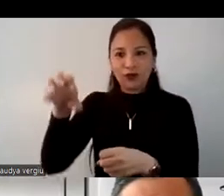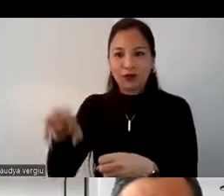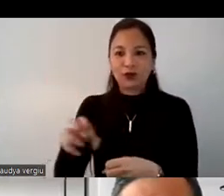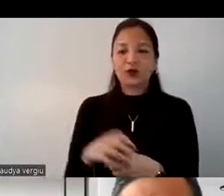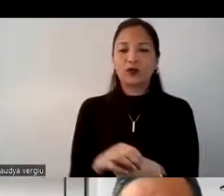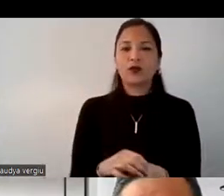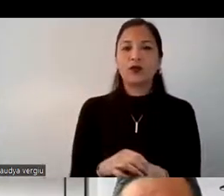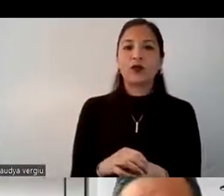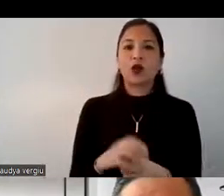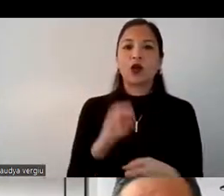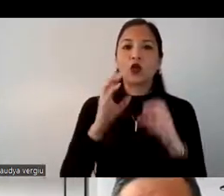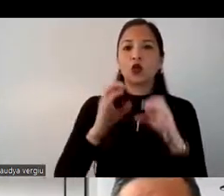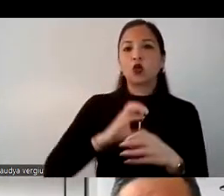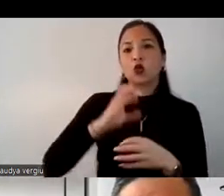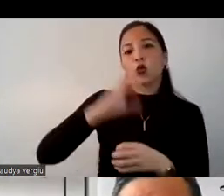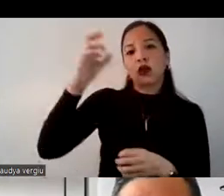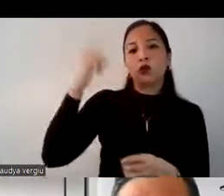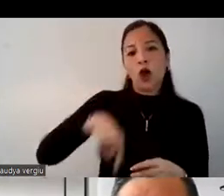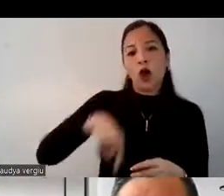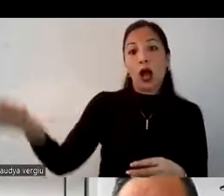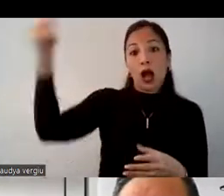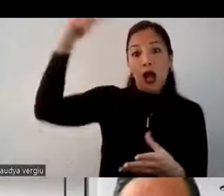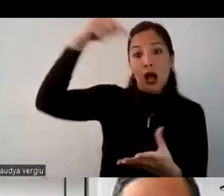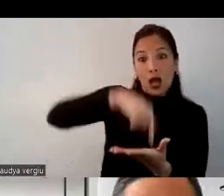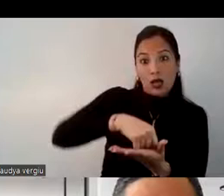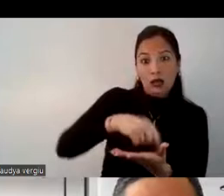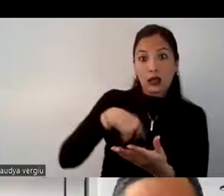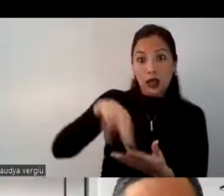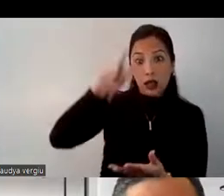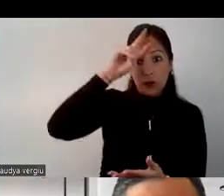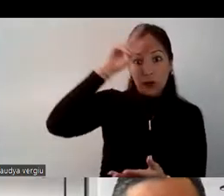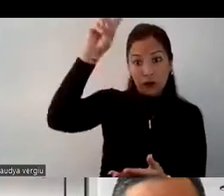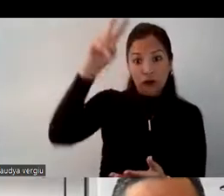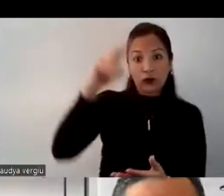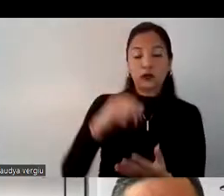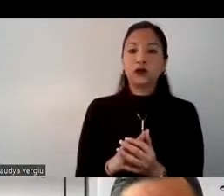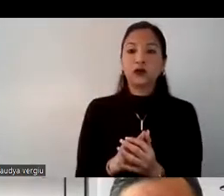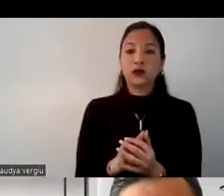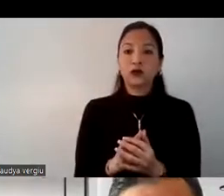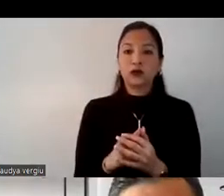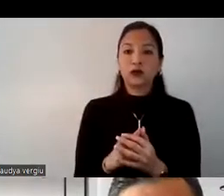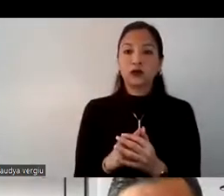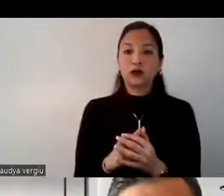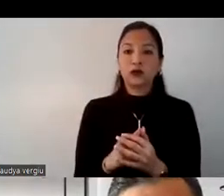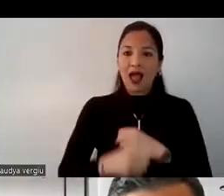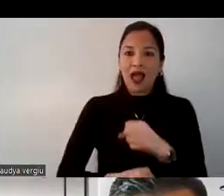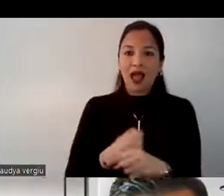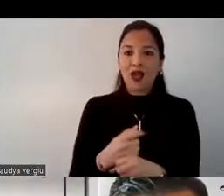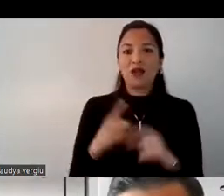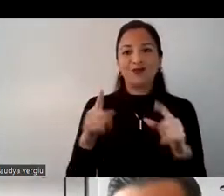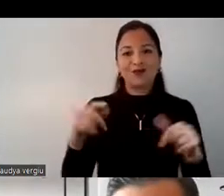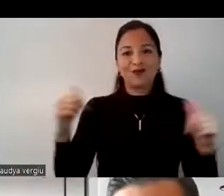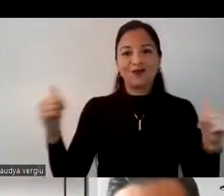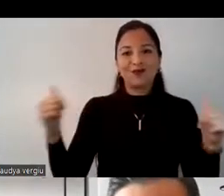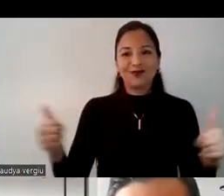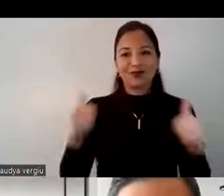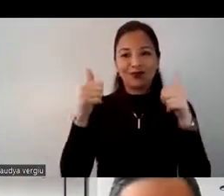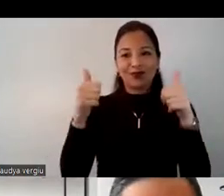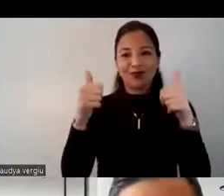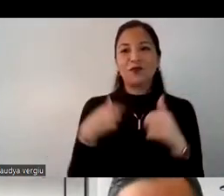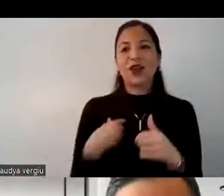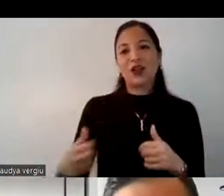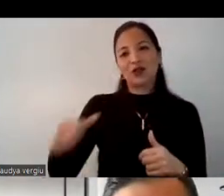promoción del turismo hacia el Perú y creo que este año va a ser muy favorable para nosotros.